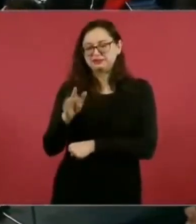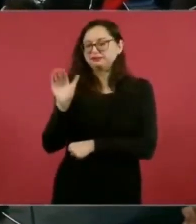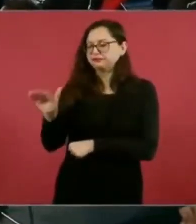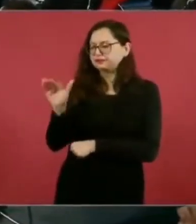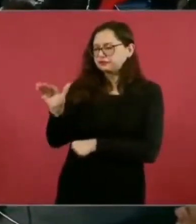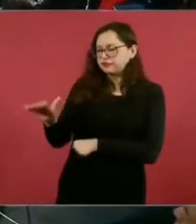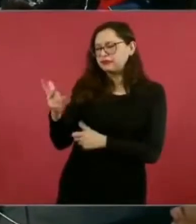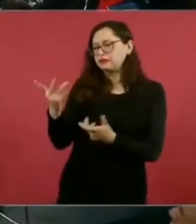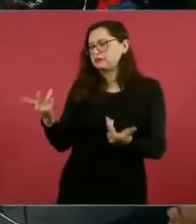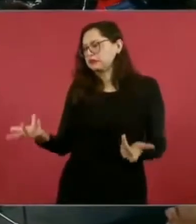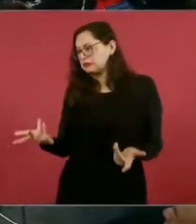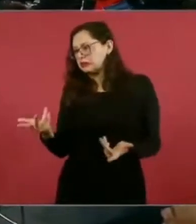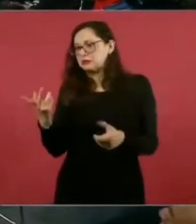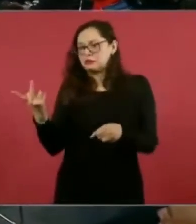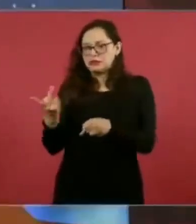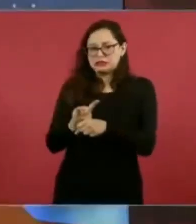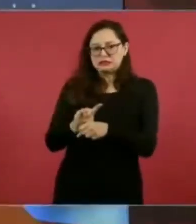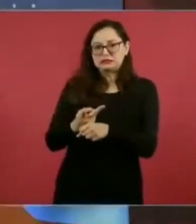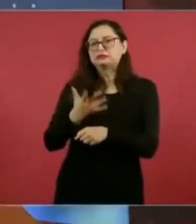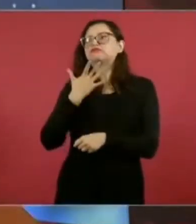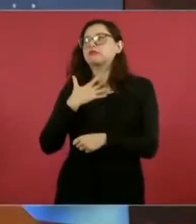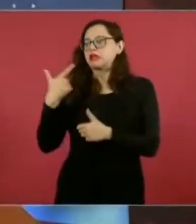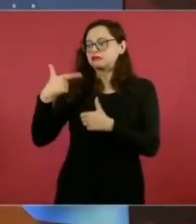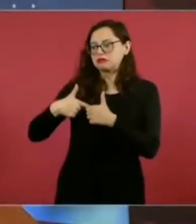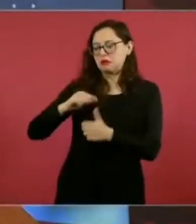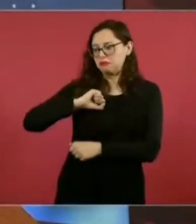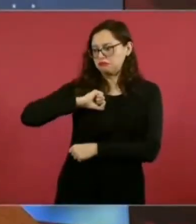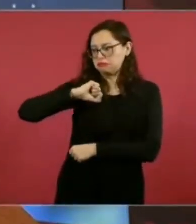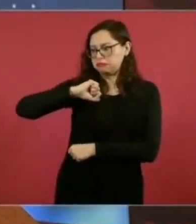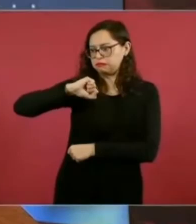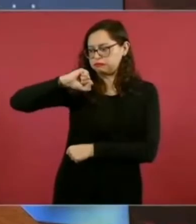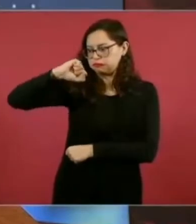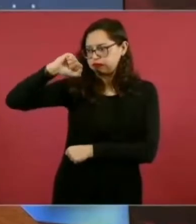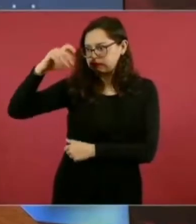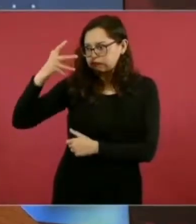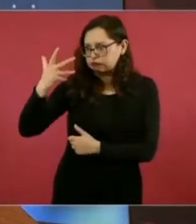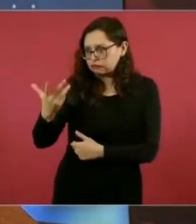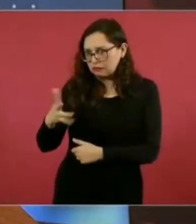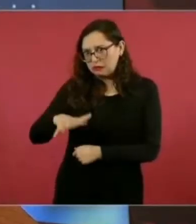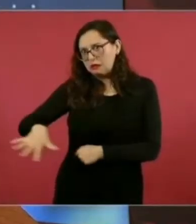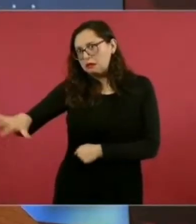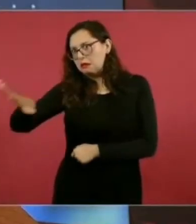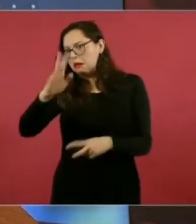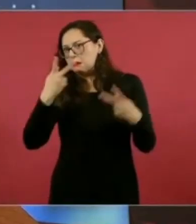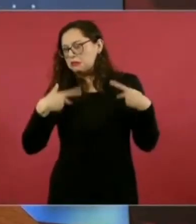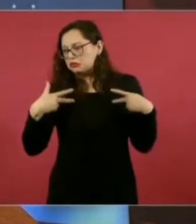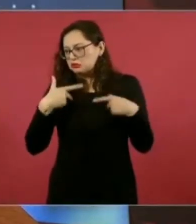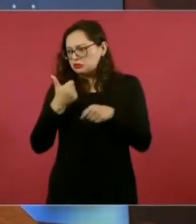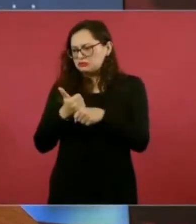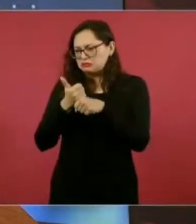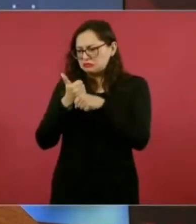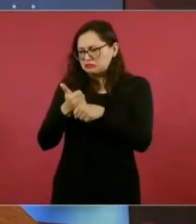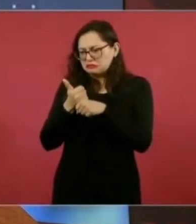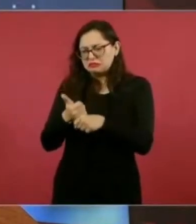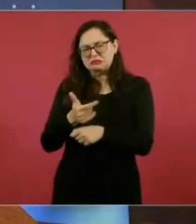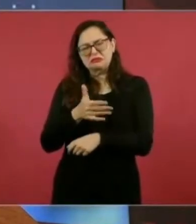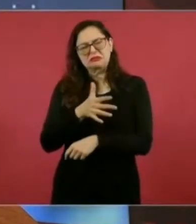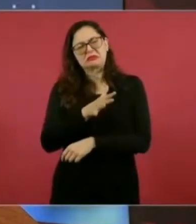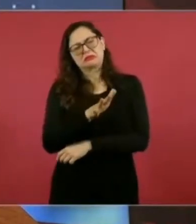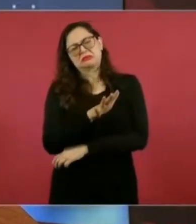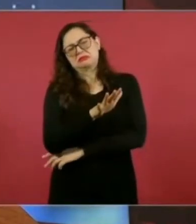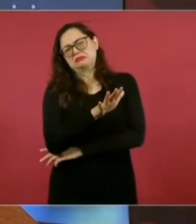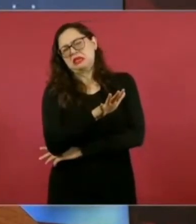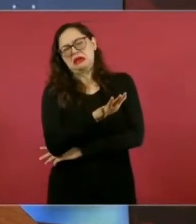afectaba el incremento de la gasolina, el aumento al precio de la gasolina, y contestó siendo secretario de Hacienda